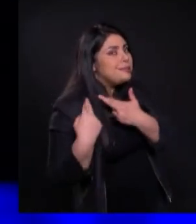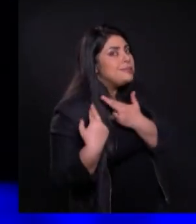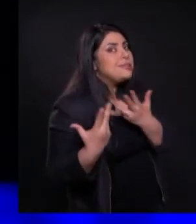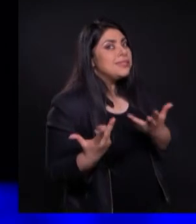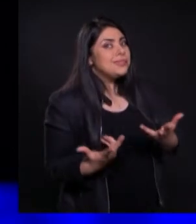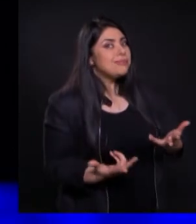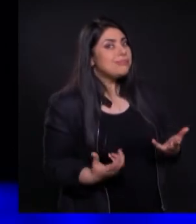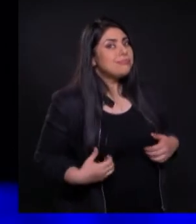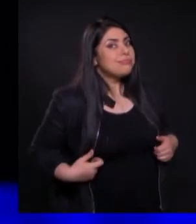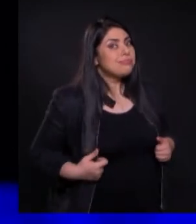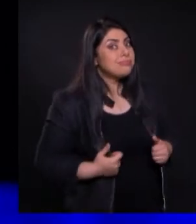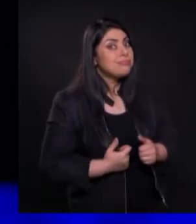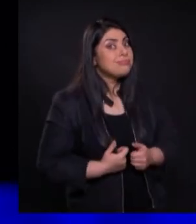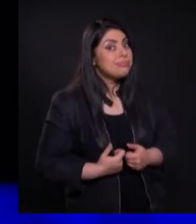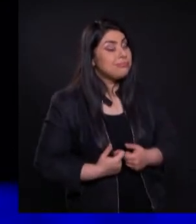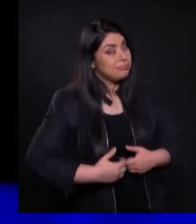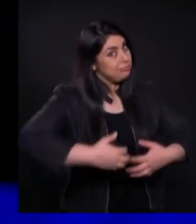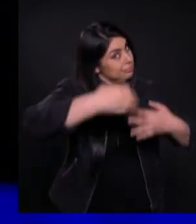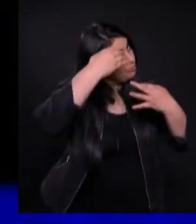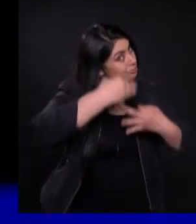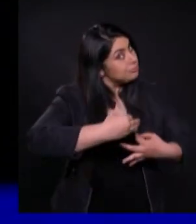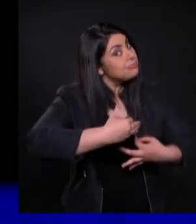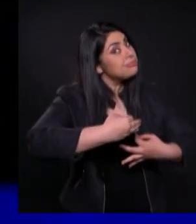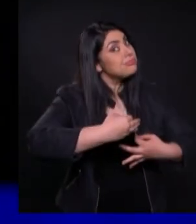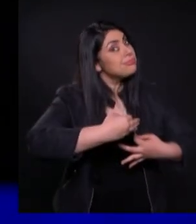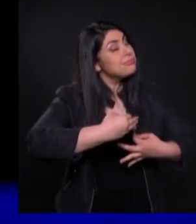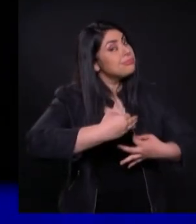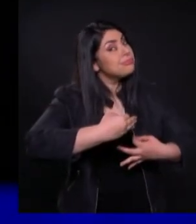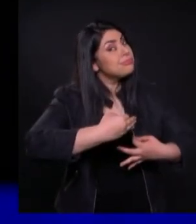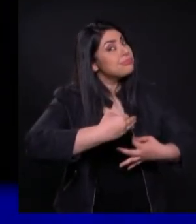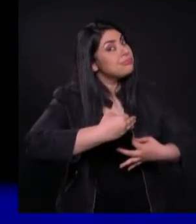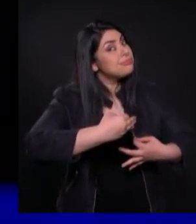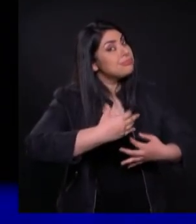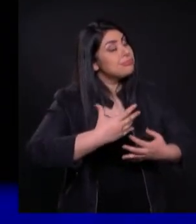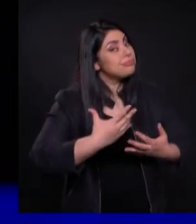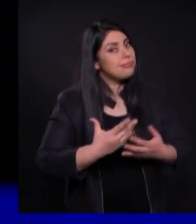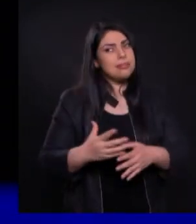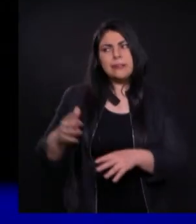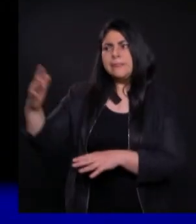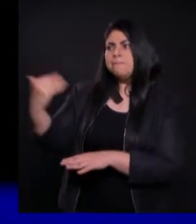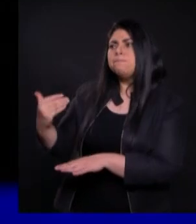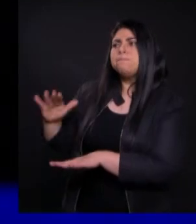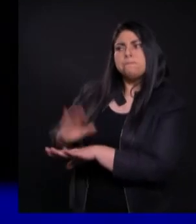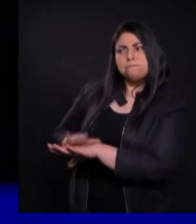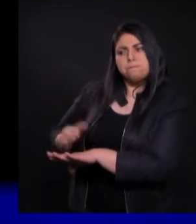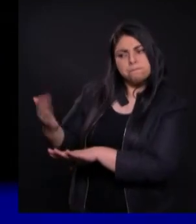Somos así De extraordinarios Como esperamos Que sean con nosotros